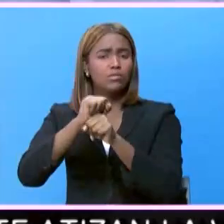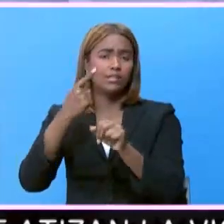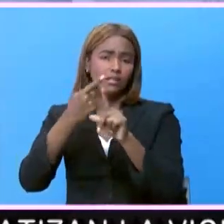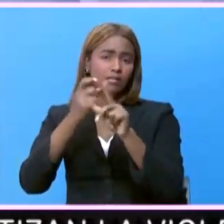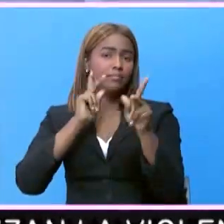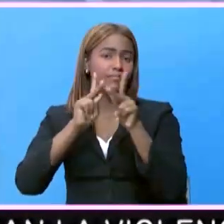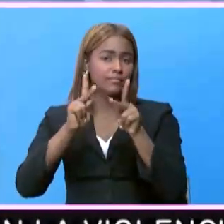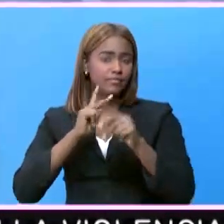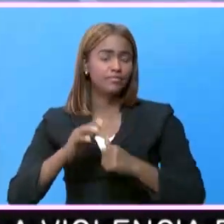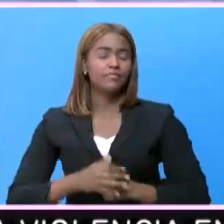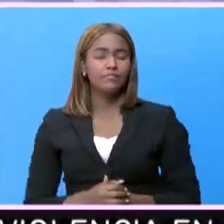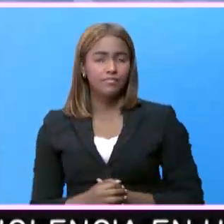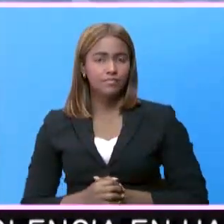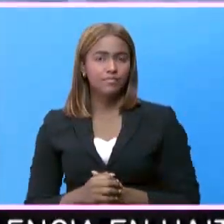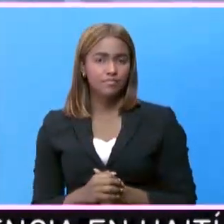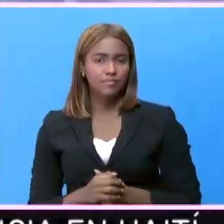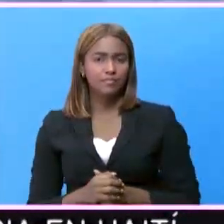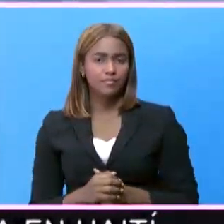Plata.